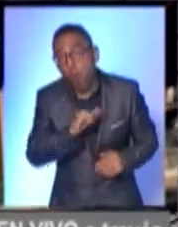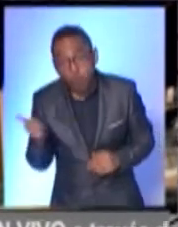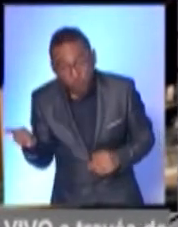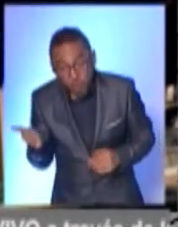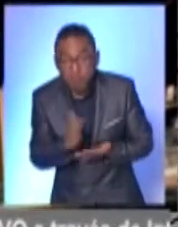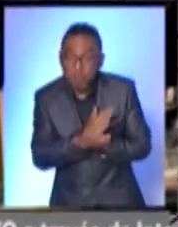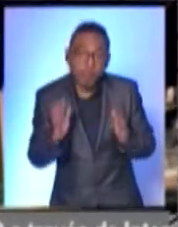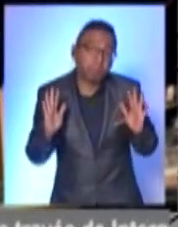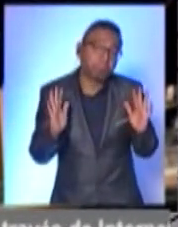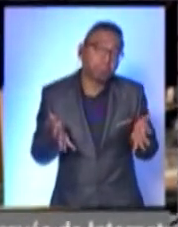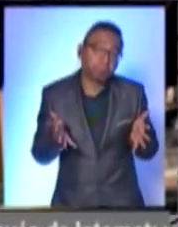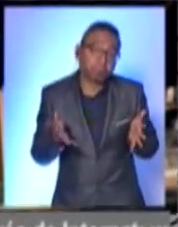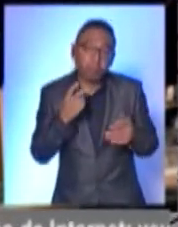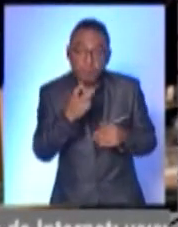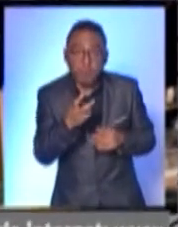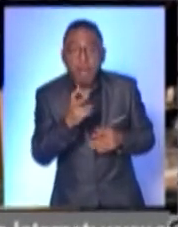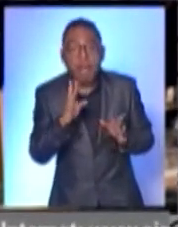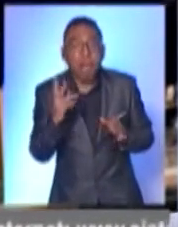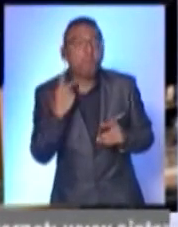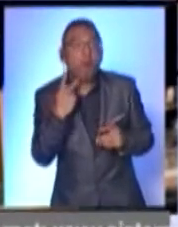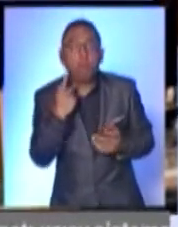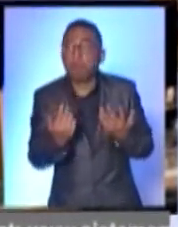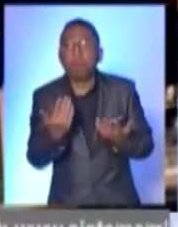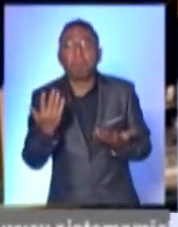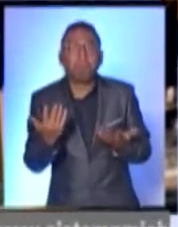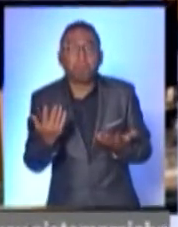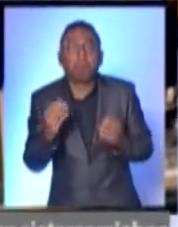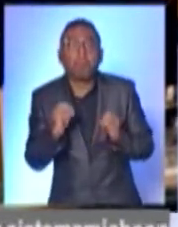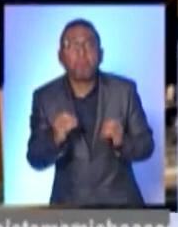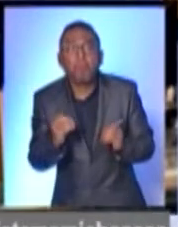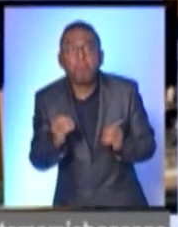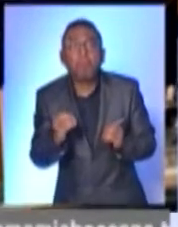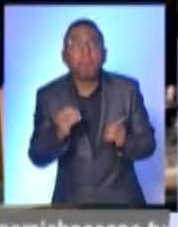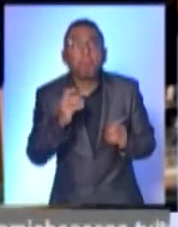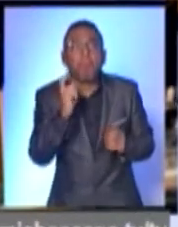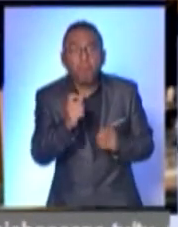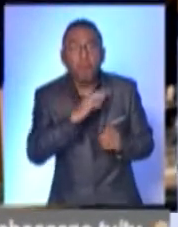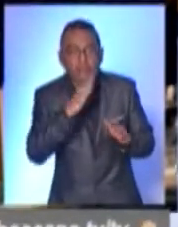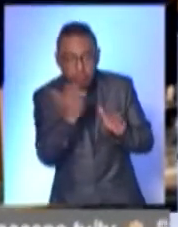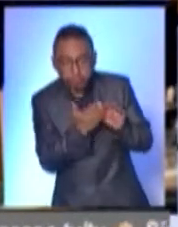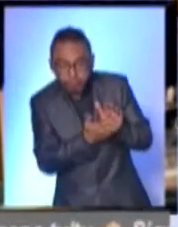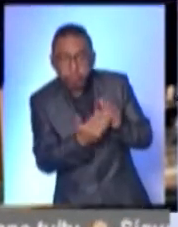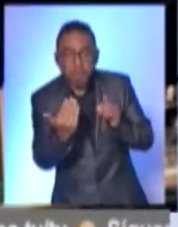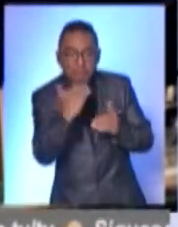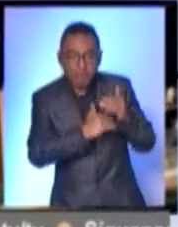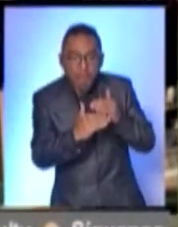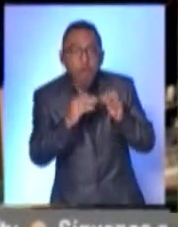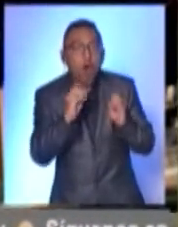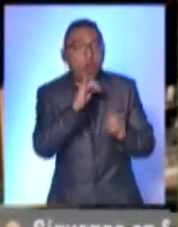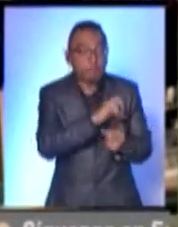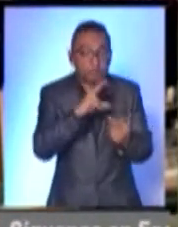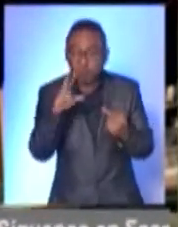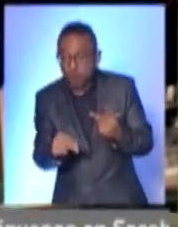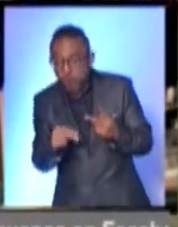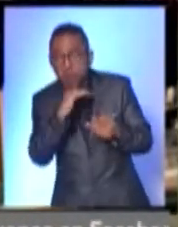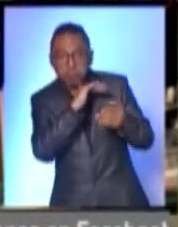ya esa es una situación política que cambian o que tienen sus anexos o que tienen sus excepciones. Pero